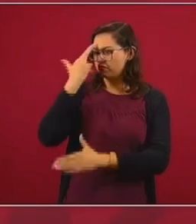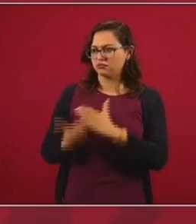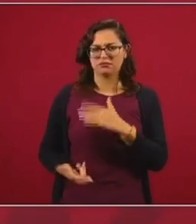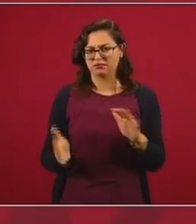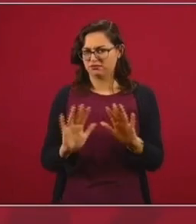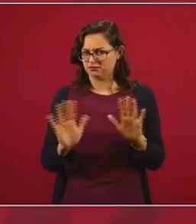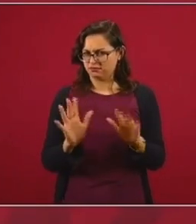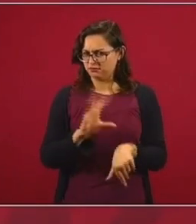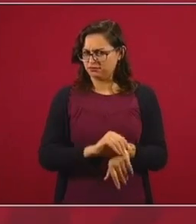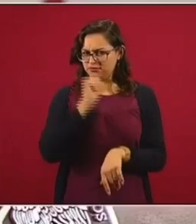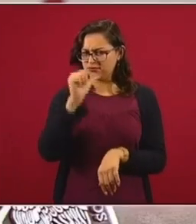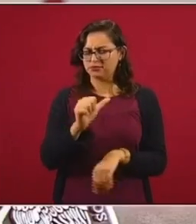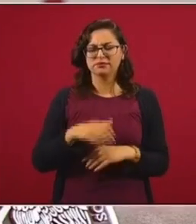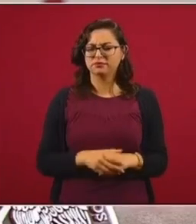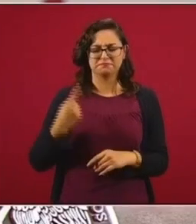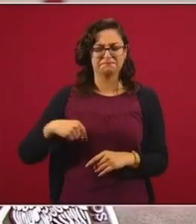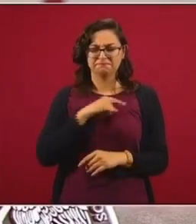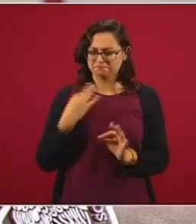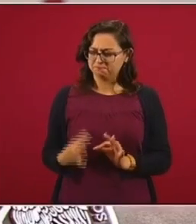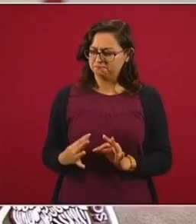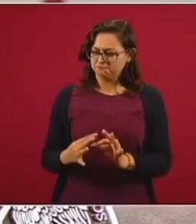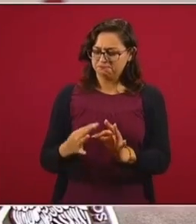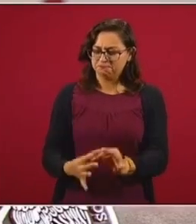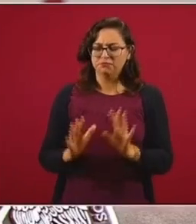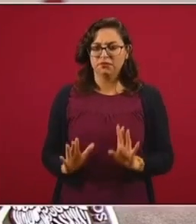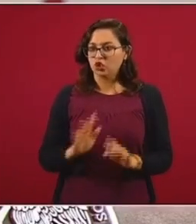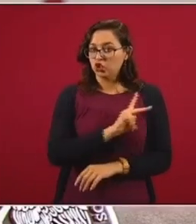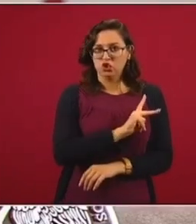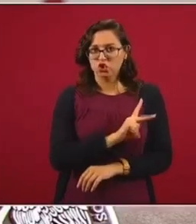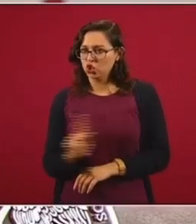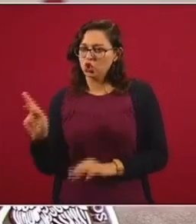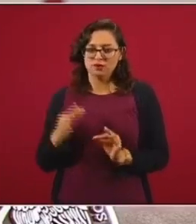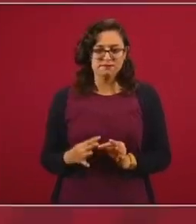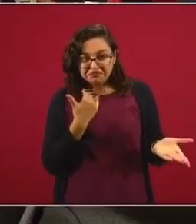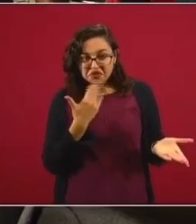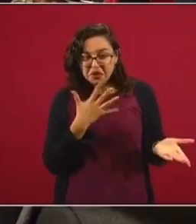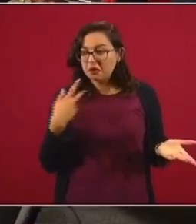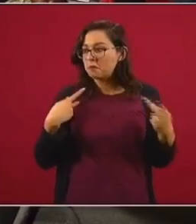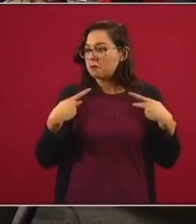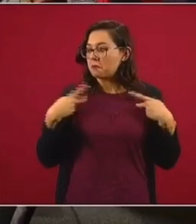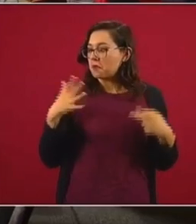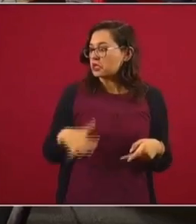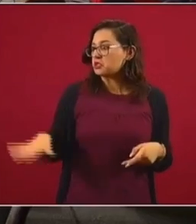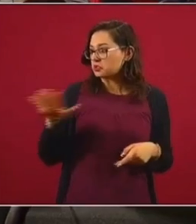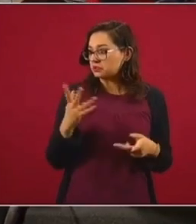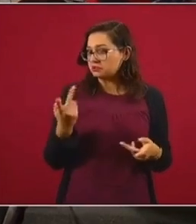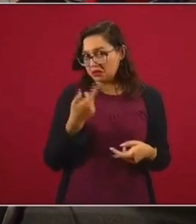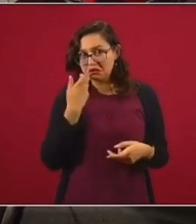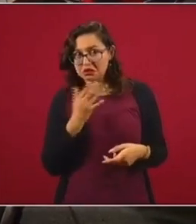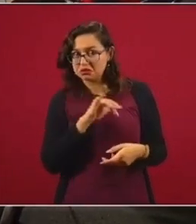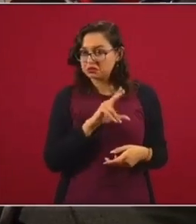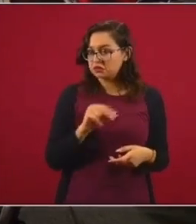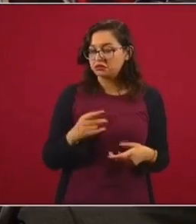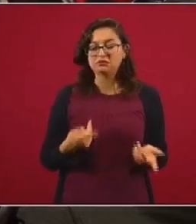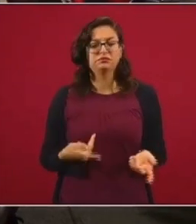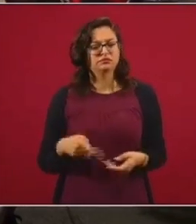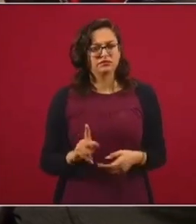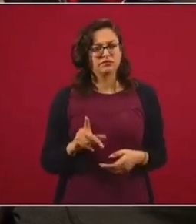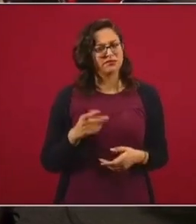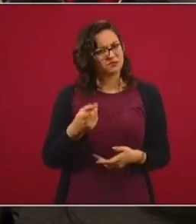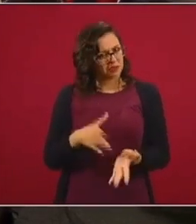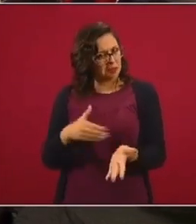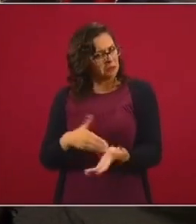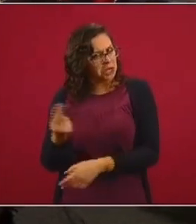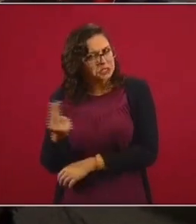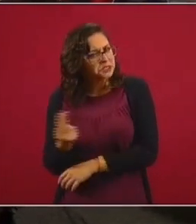Si nosotros estamos cumpliendo, dando el ejemplo, pues todos tenemos que actuar de la misma manera. Pero no está cerrado usted a que se haga este documento, es muy importante,